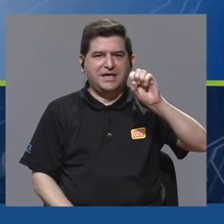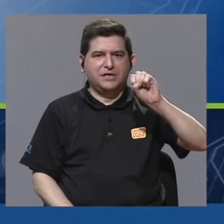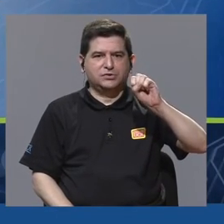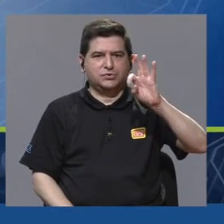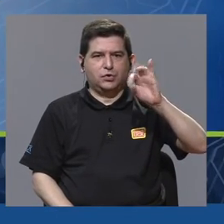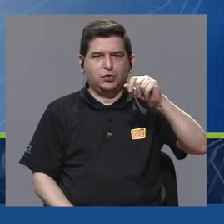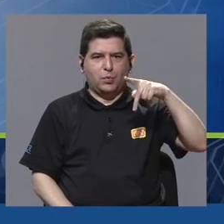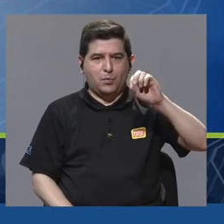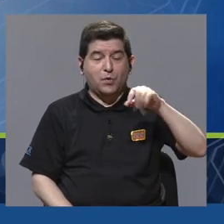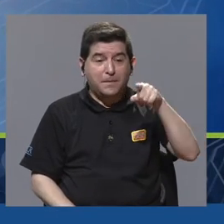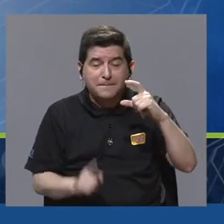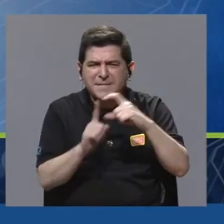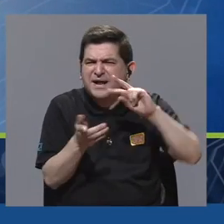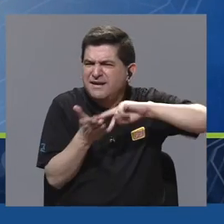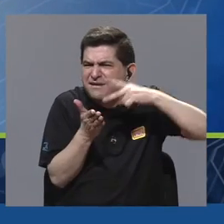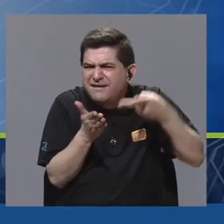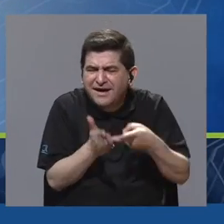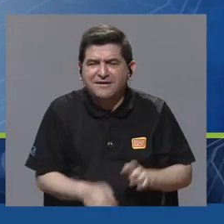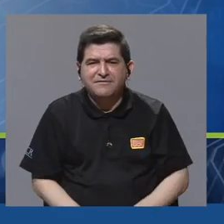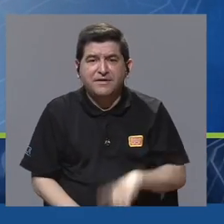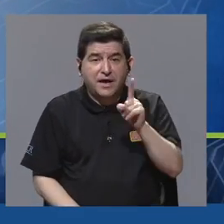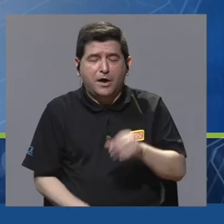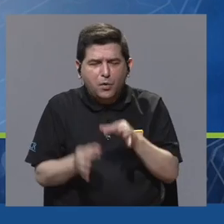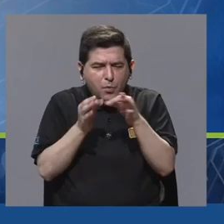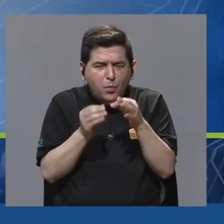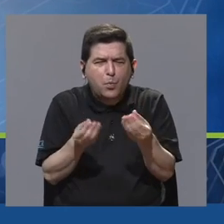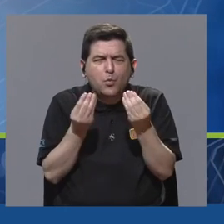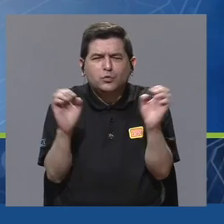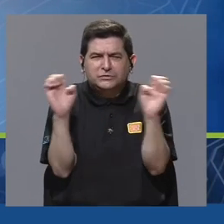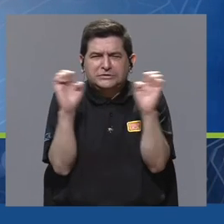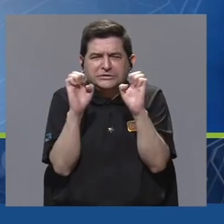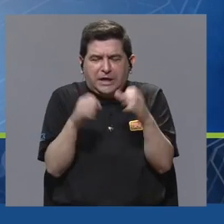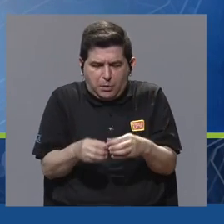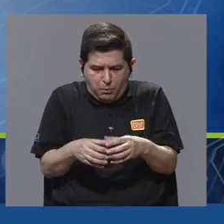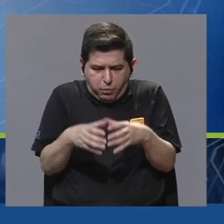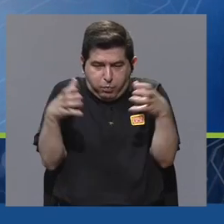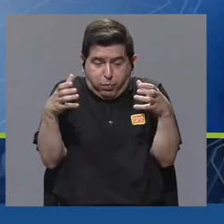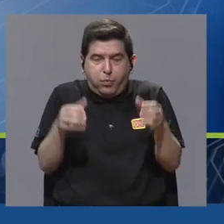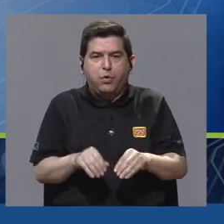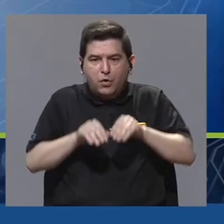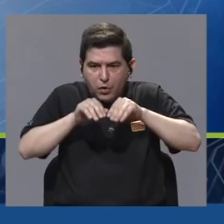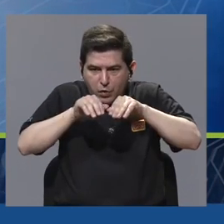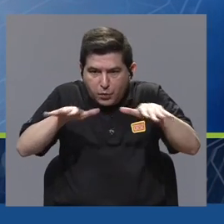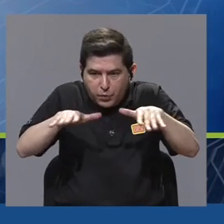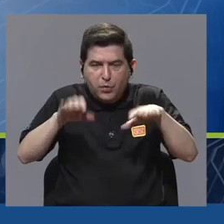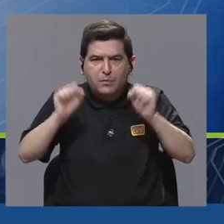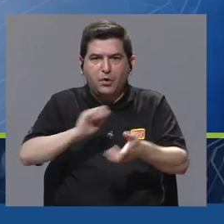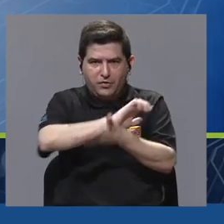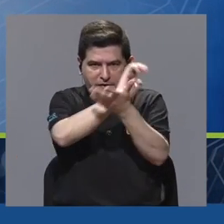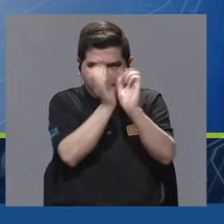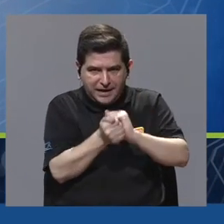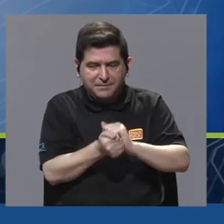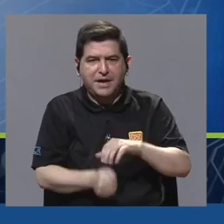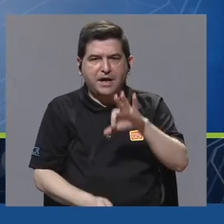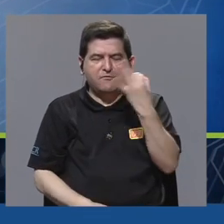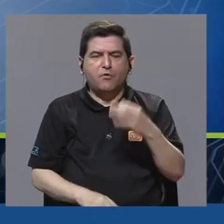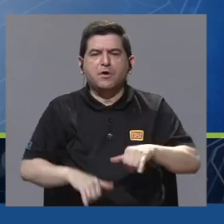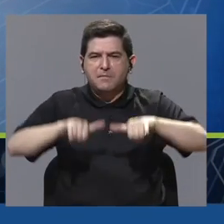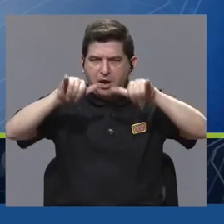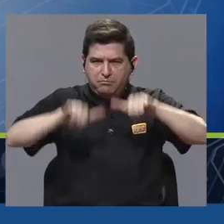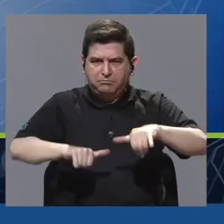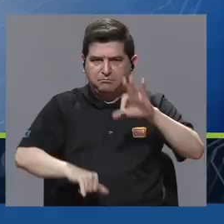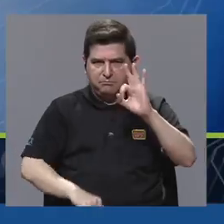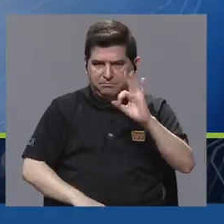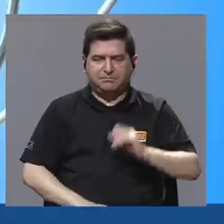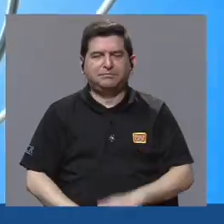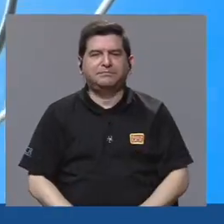radioisótopo es un sustantivo y se refiere a un átomo con exceso de energía nuclear que emite radiación para transformarse en una forma